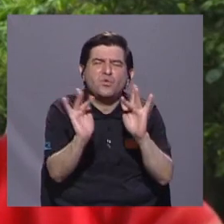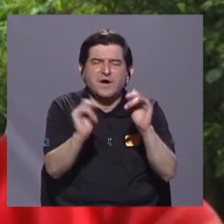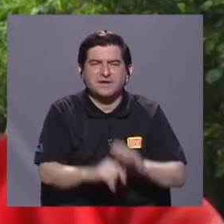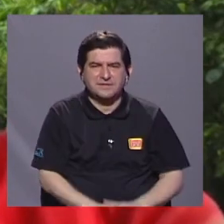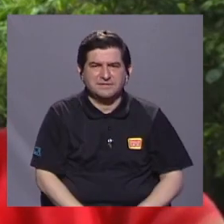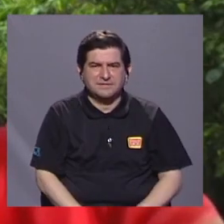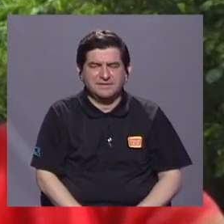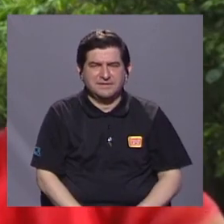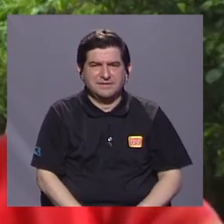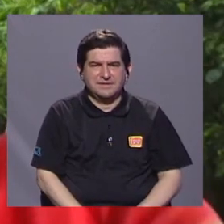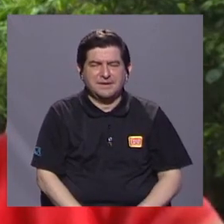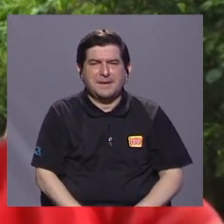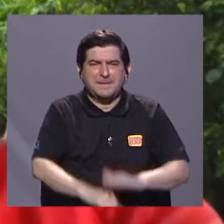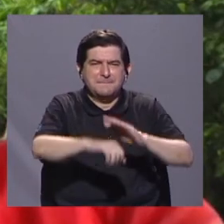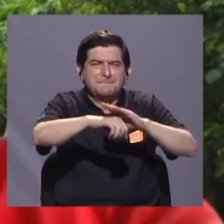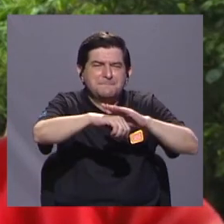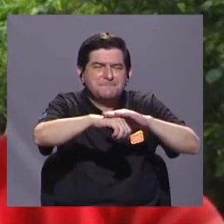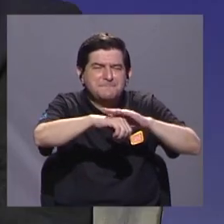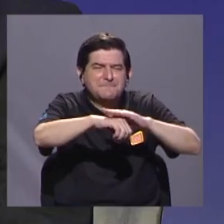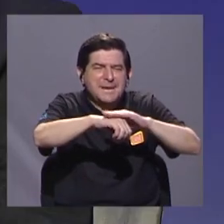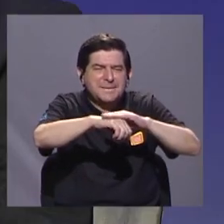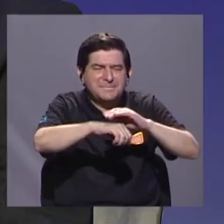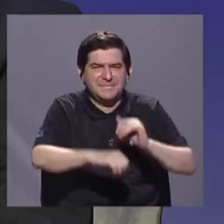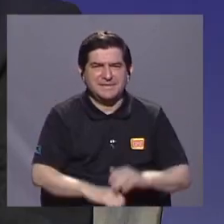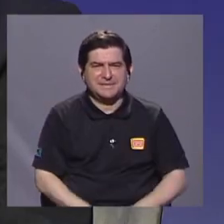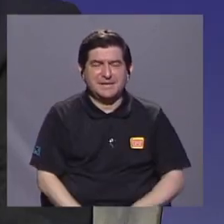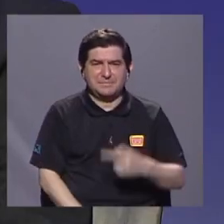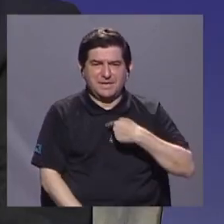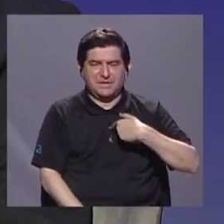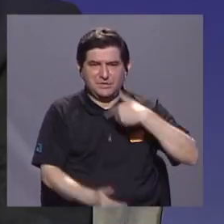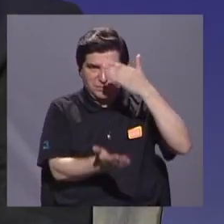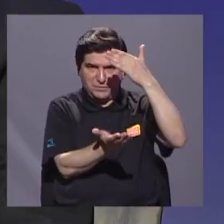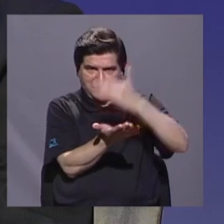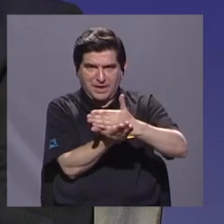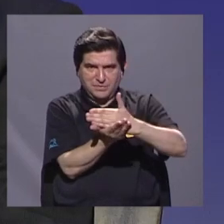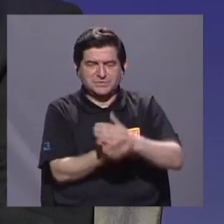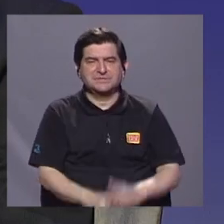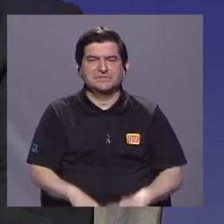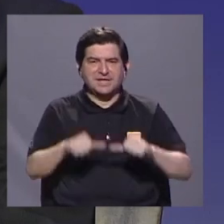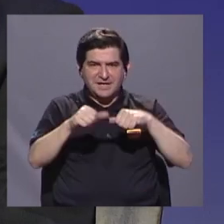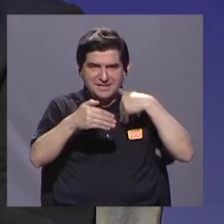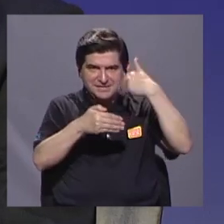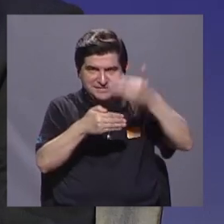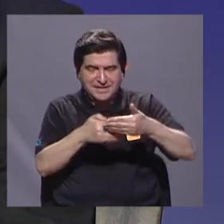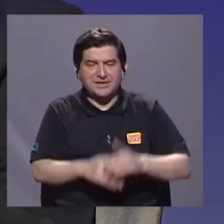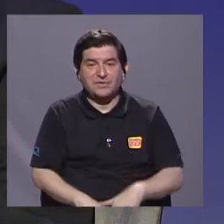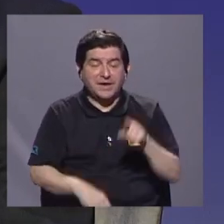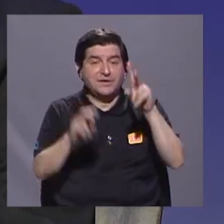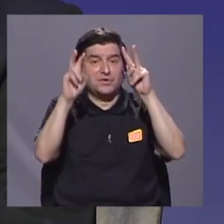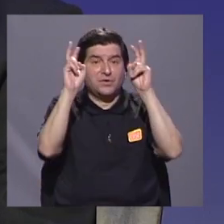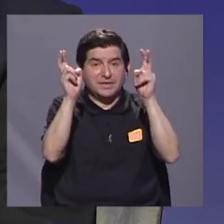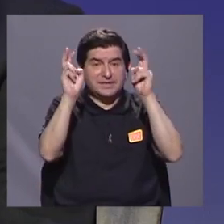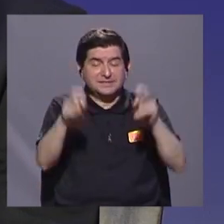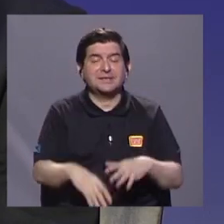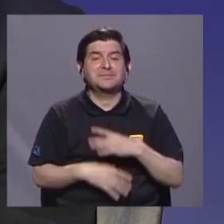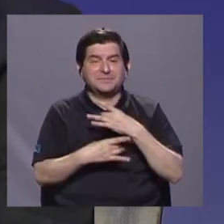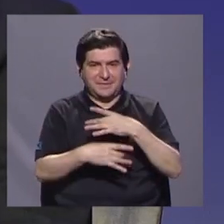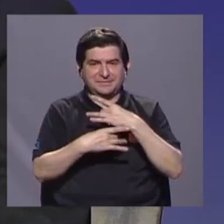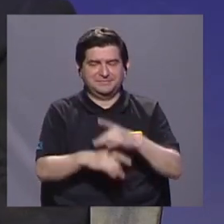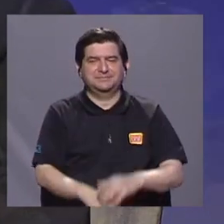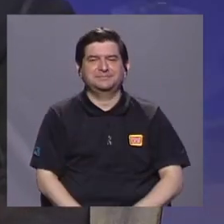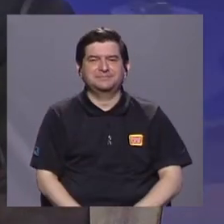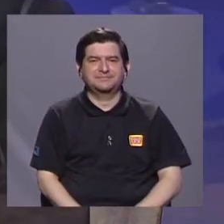eutanasia y el animal… Perdón, Inés, tengo que hacer una pausa. Ya continuamos con este tema que es muy interesante.